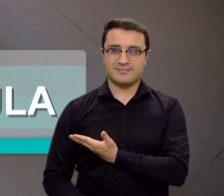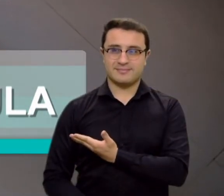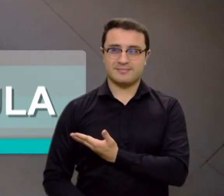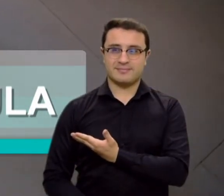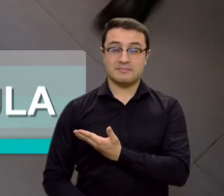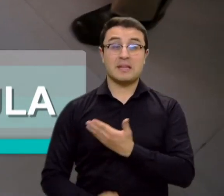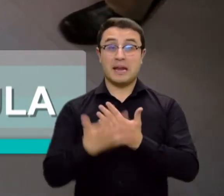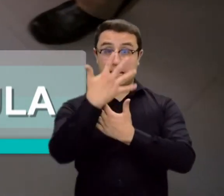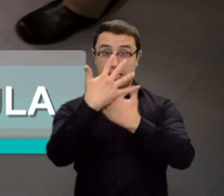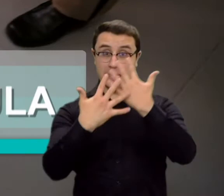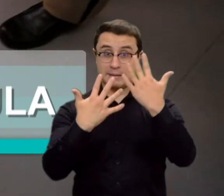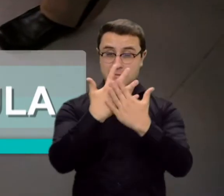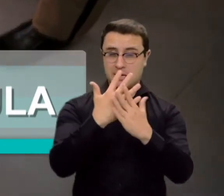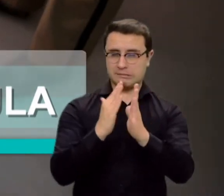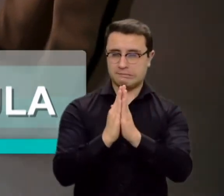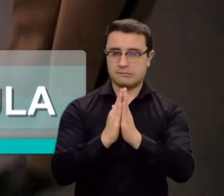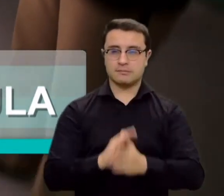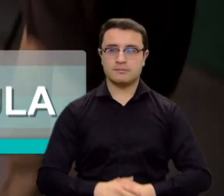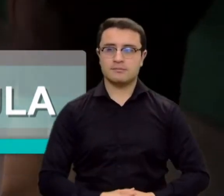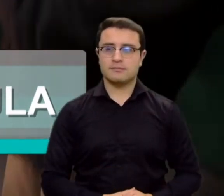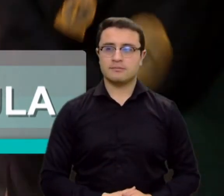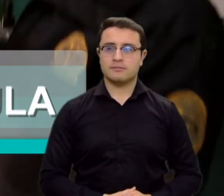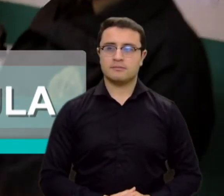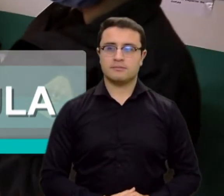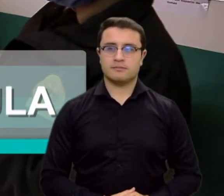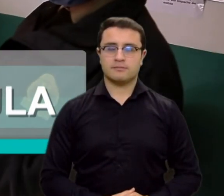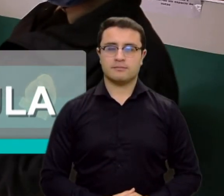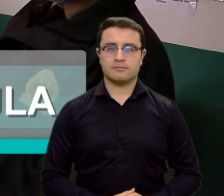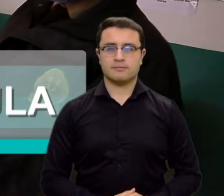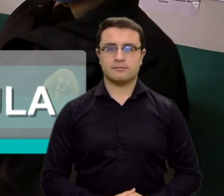¿Qué permite, la razón? Gracias.